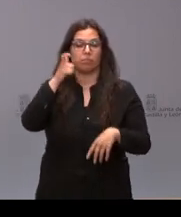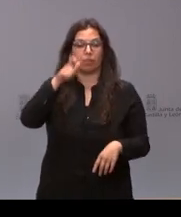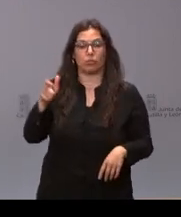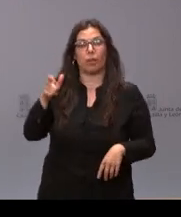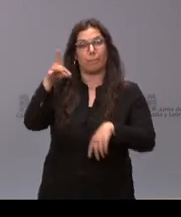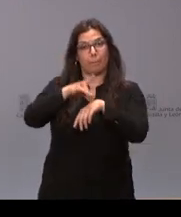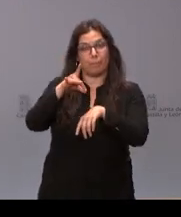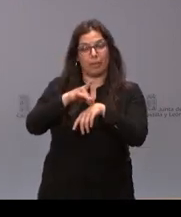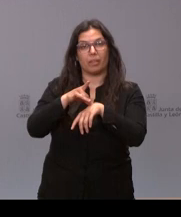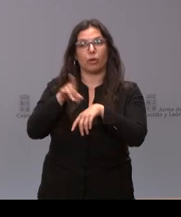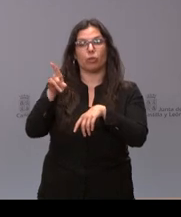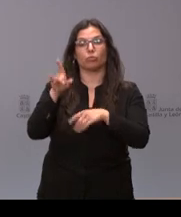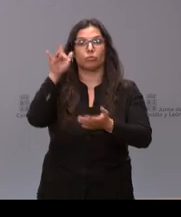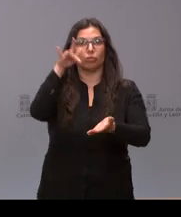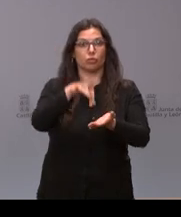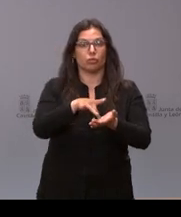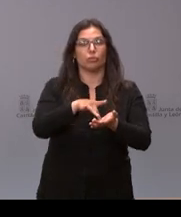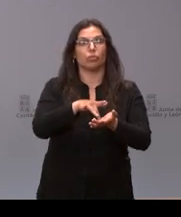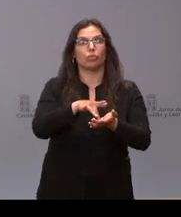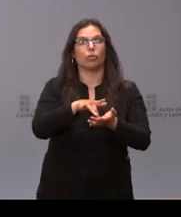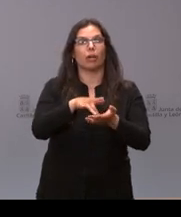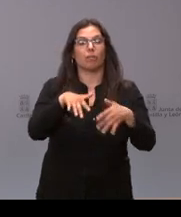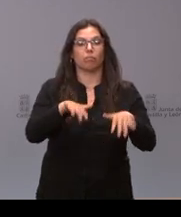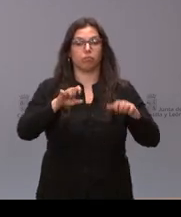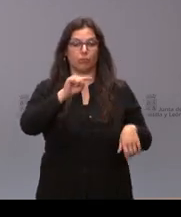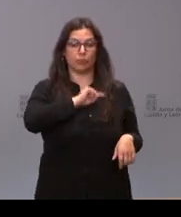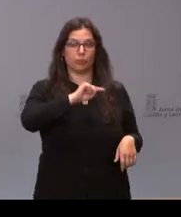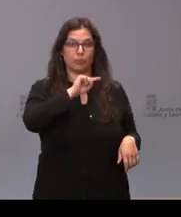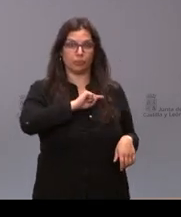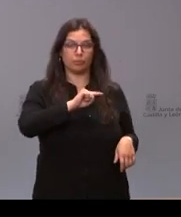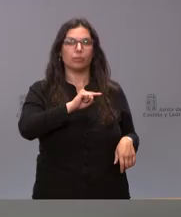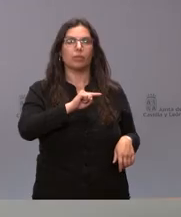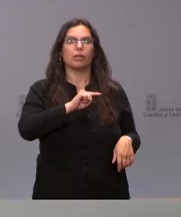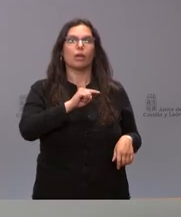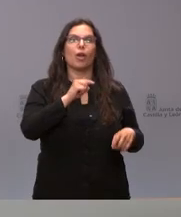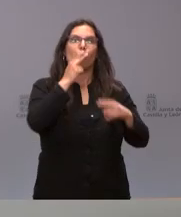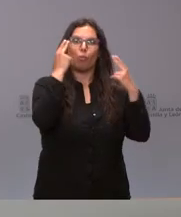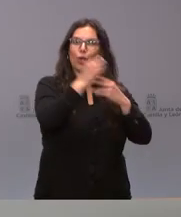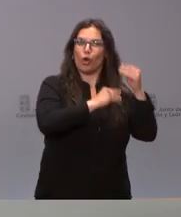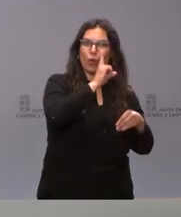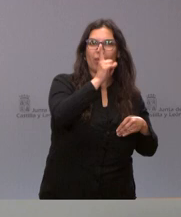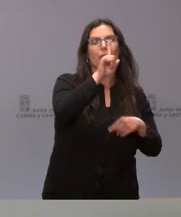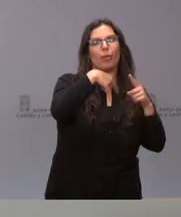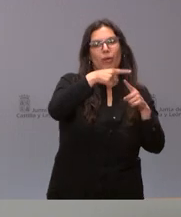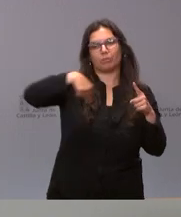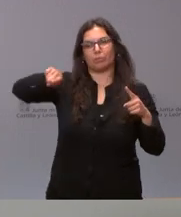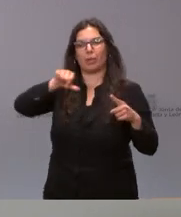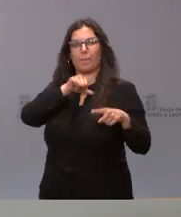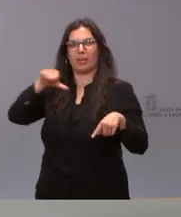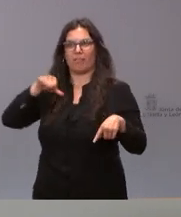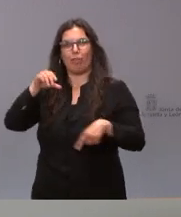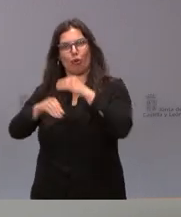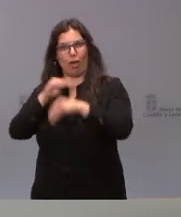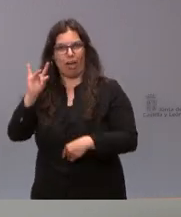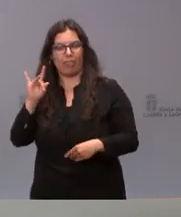médicos que se han acogido la objeción de conciencia de la sanidad pública, ejerzan esa misma labor en la privada. Gracias. Pues, naturalmente, si hubiera alguna